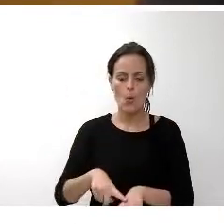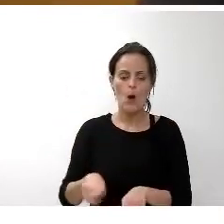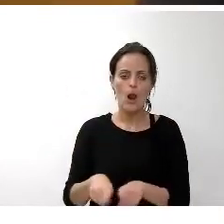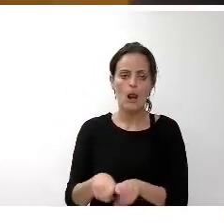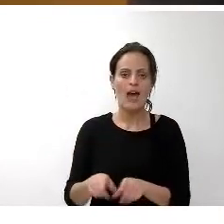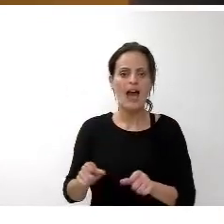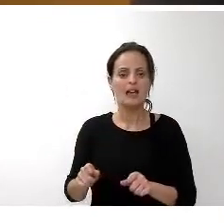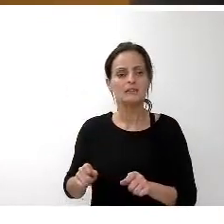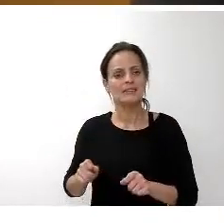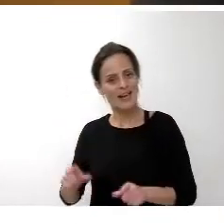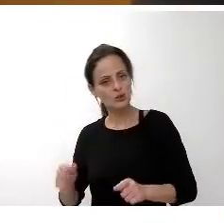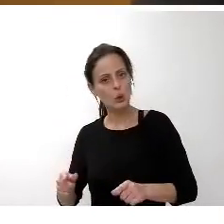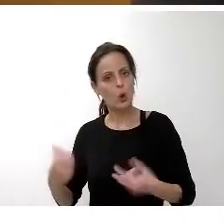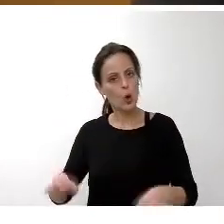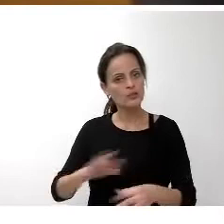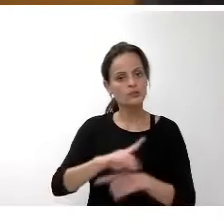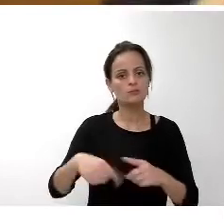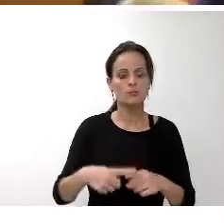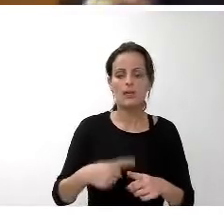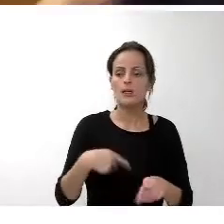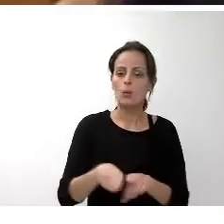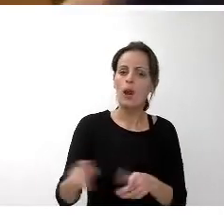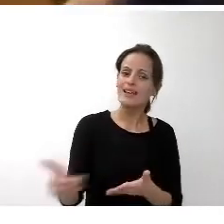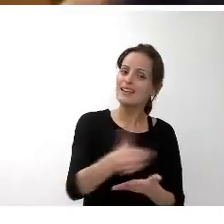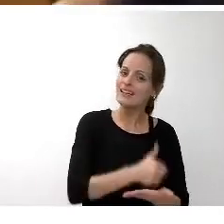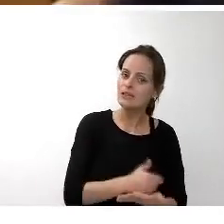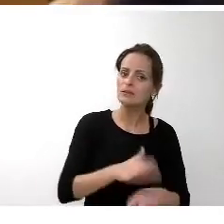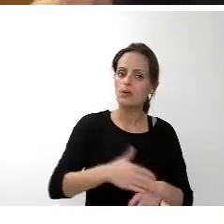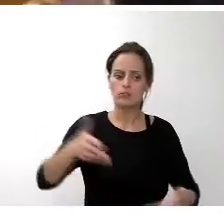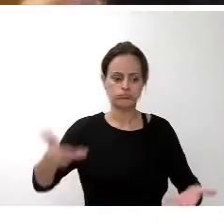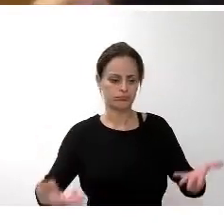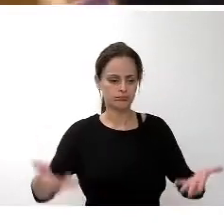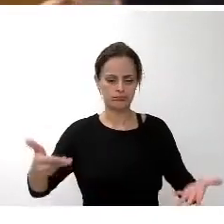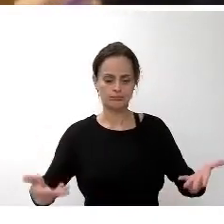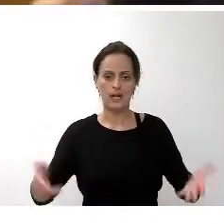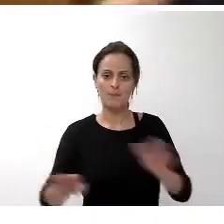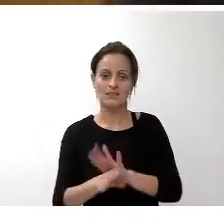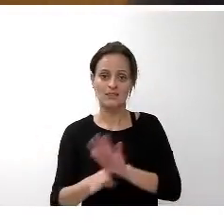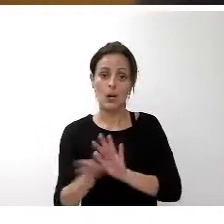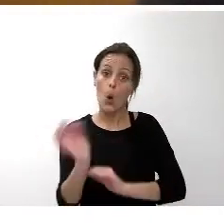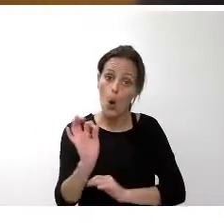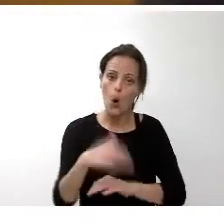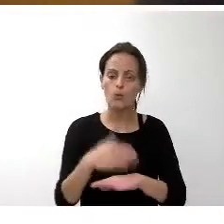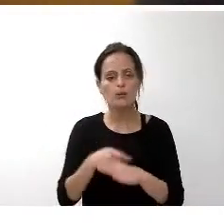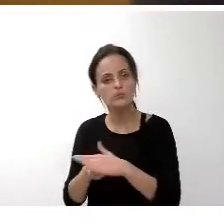ingresos corrientes, dedicarlo en parte a gasto corriente, pero por importe de 133 millones dedicarlo a inversión.